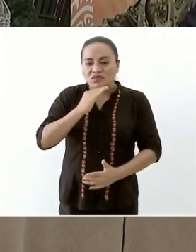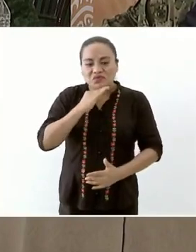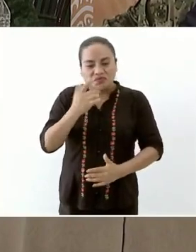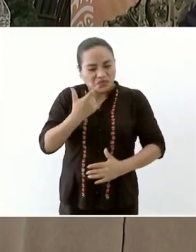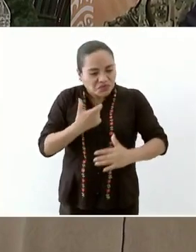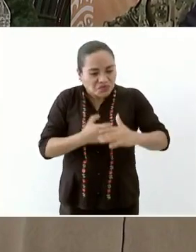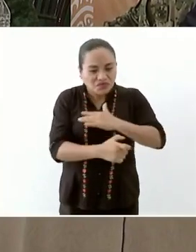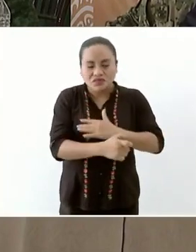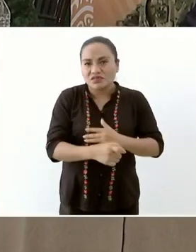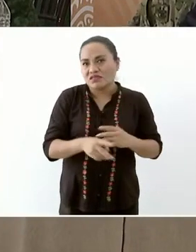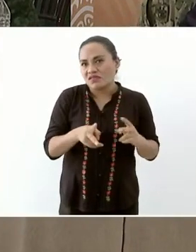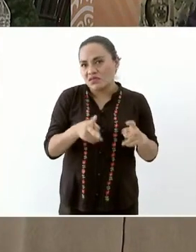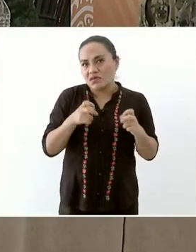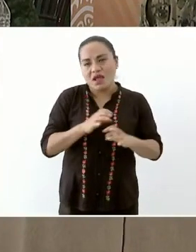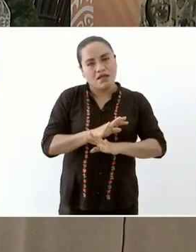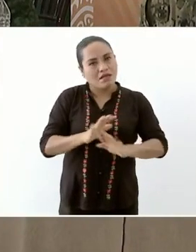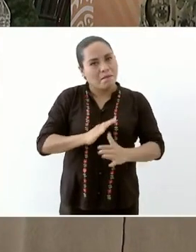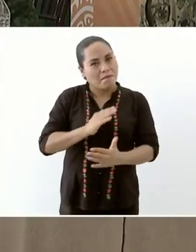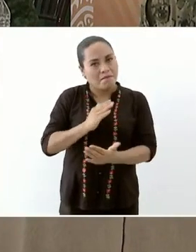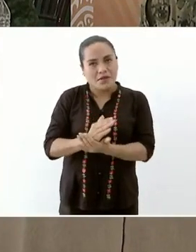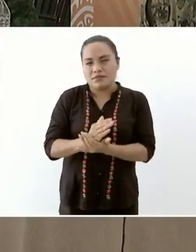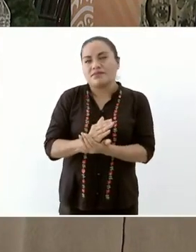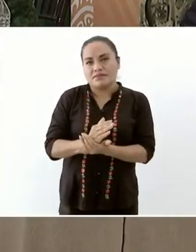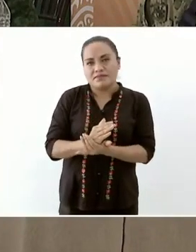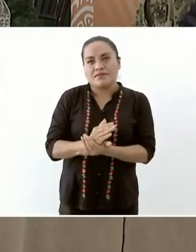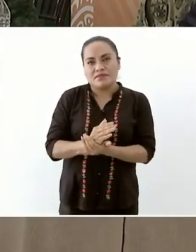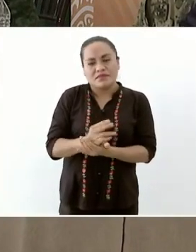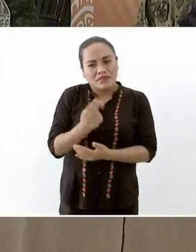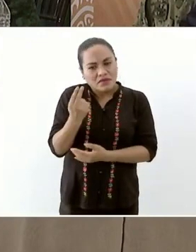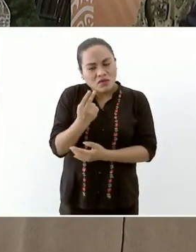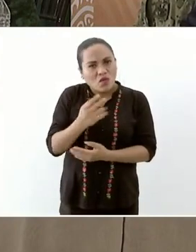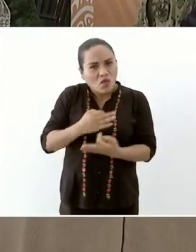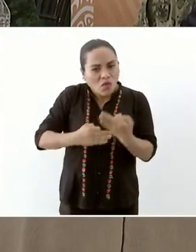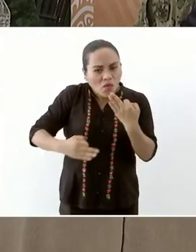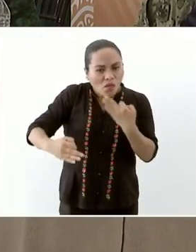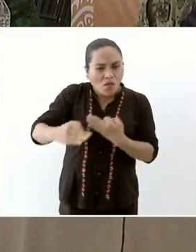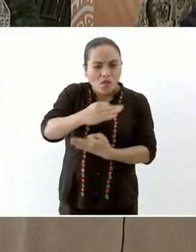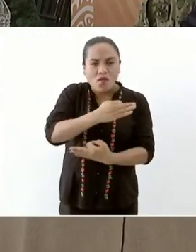porque necesitamos ayudar todos